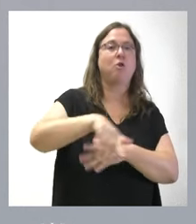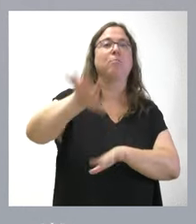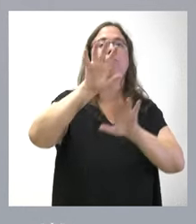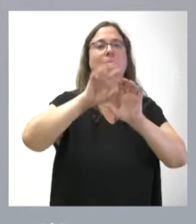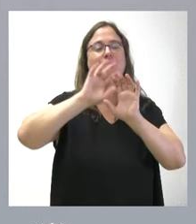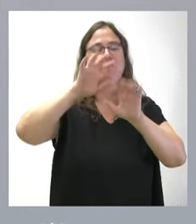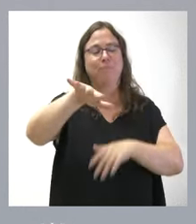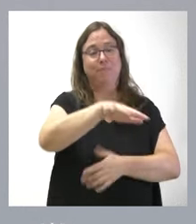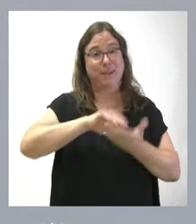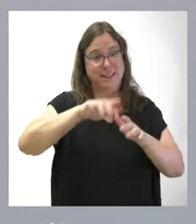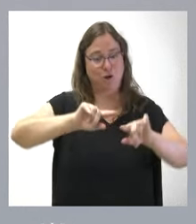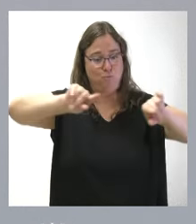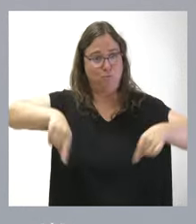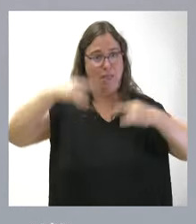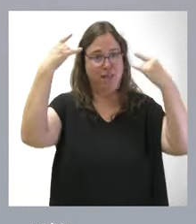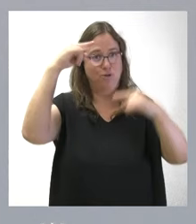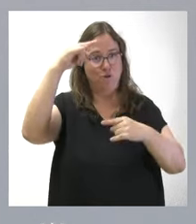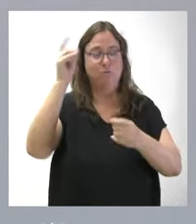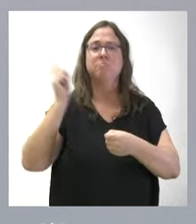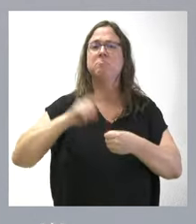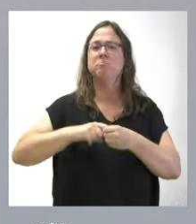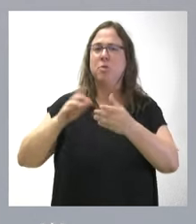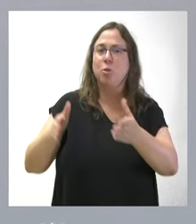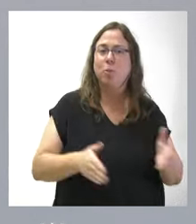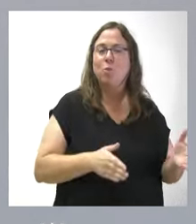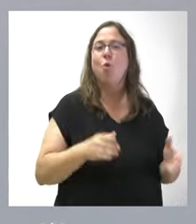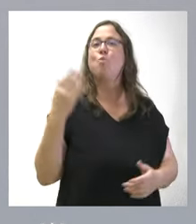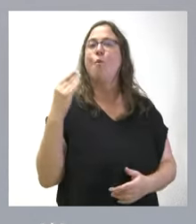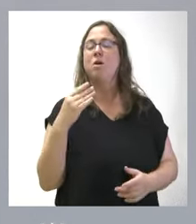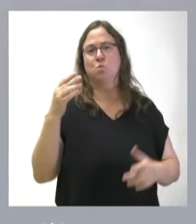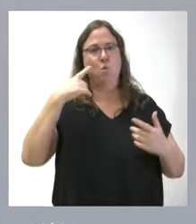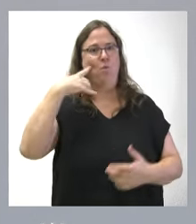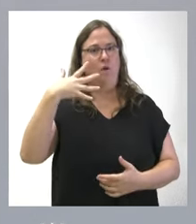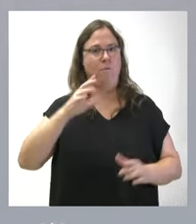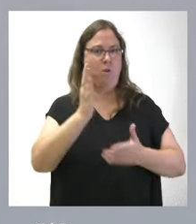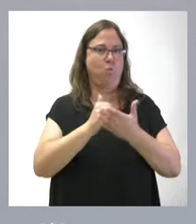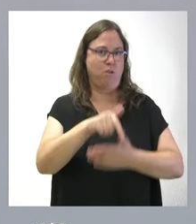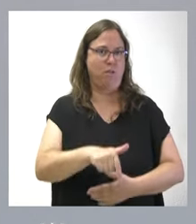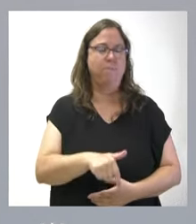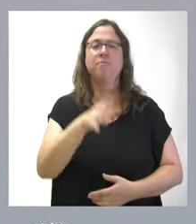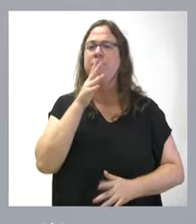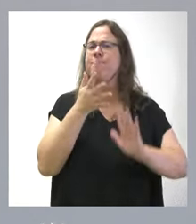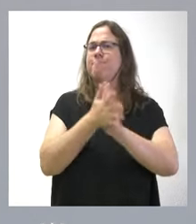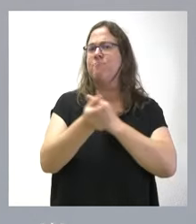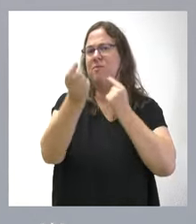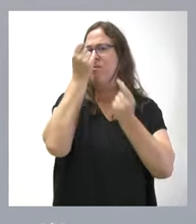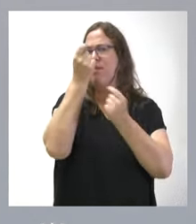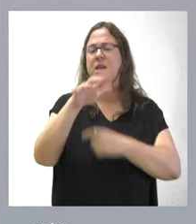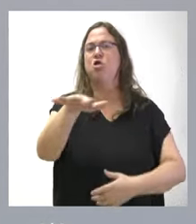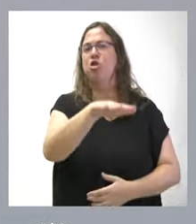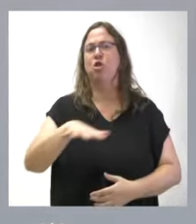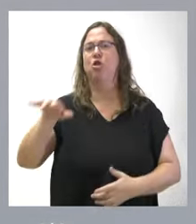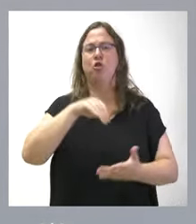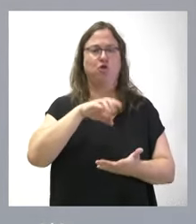León en que van a intervenir novilleros punteros de nuestra comunidad autónoma. Tienen ustedes detallados los lugares de